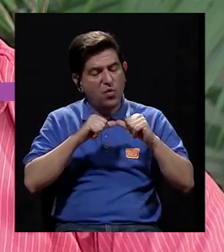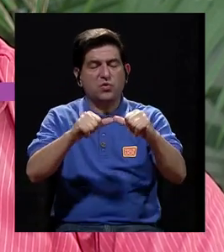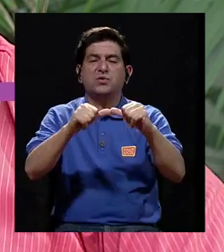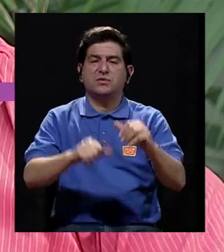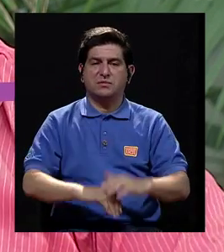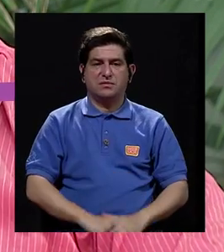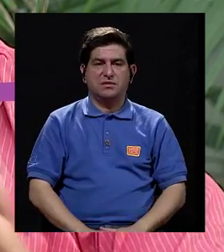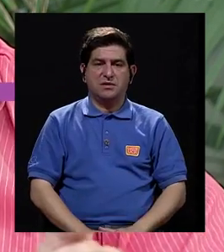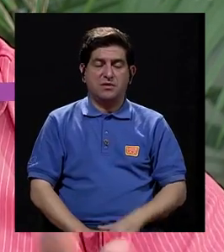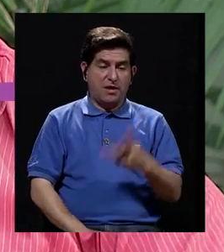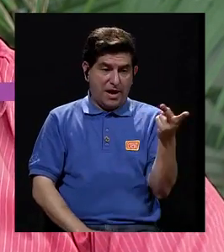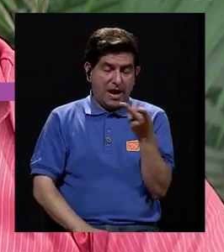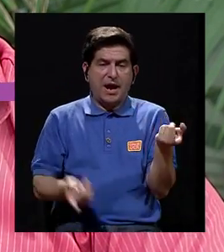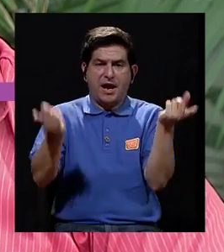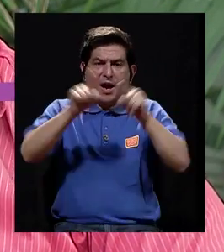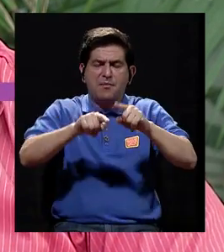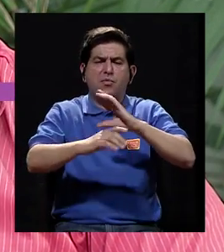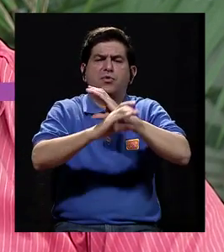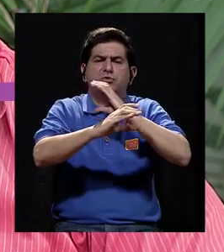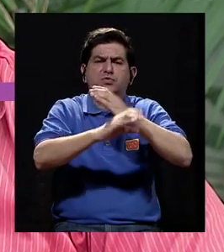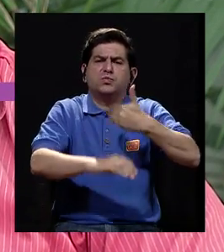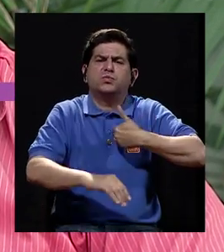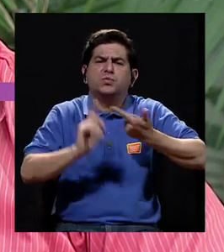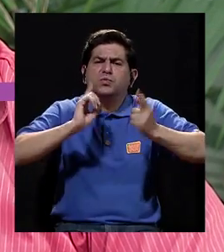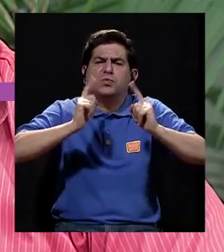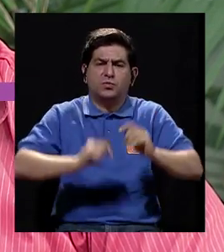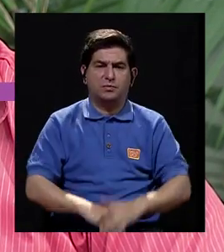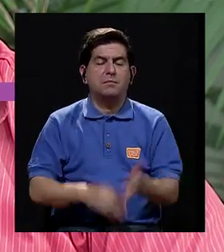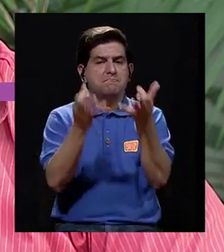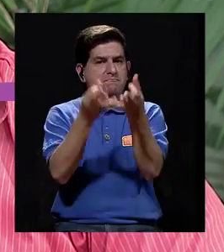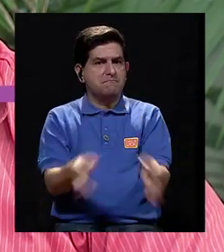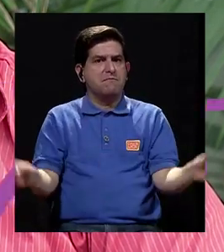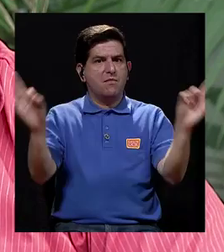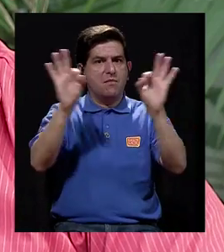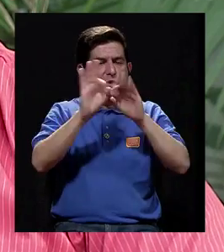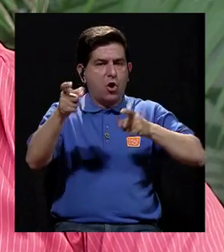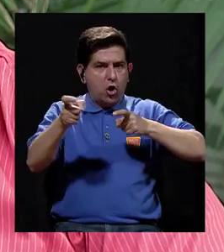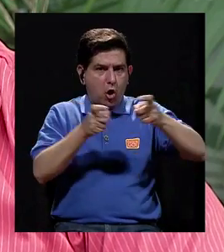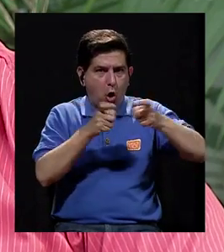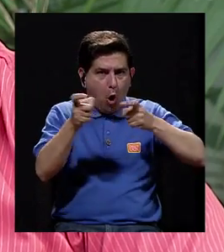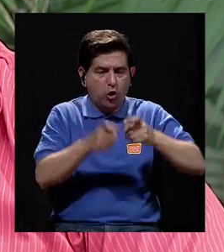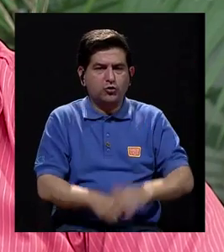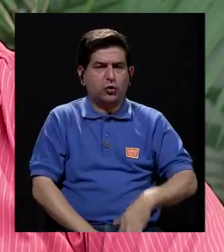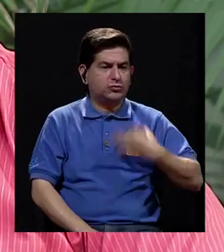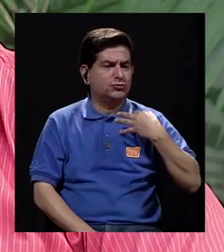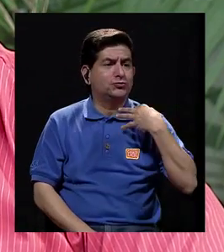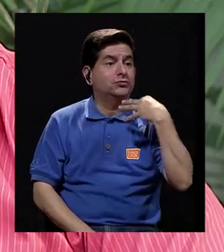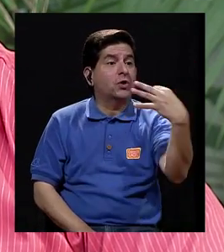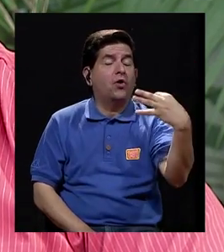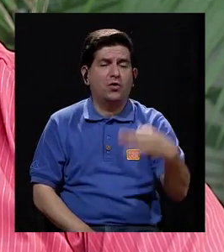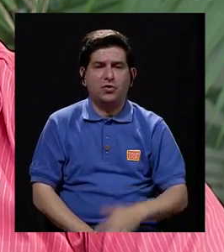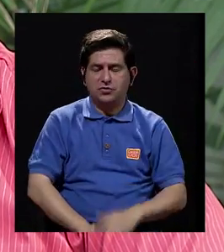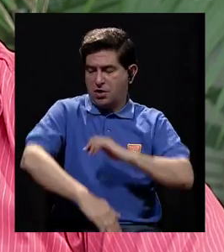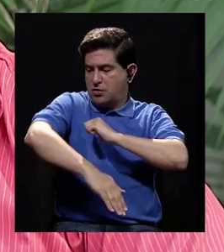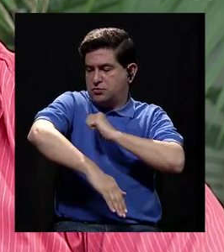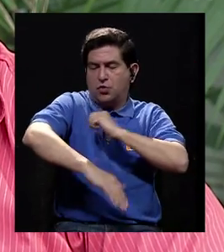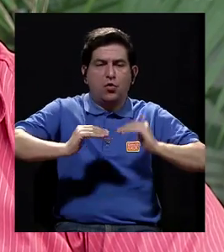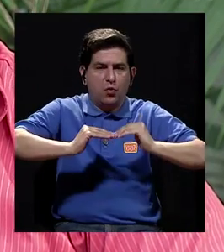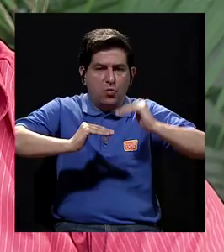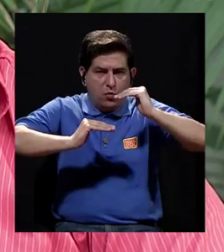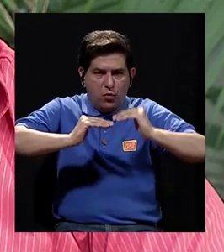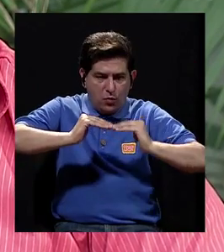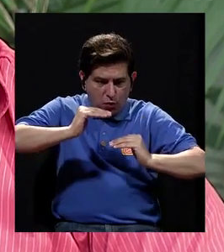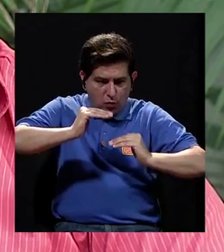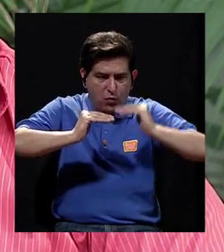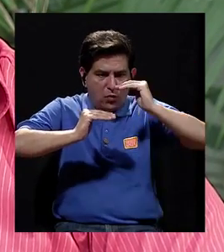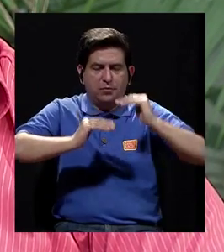Entonces, tanto para uno o para la otra, ¿cuáles son los cuidados que debemos tener? Bueno, es importante control diario, ojalá, de la presión arterial.